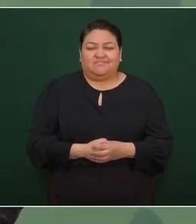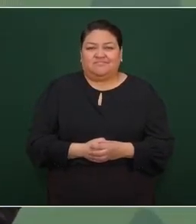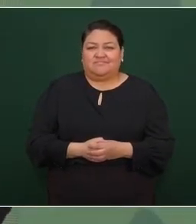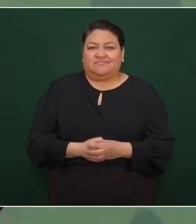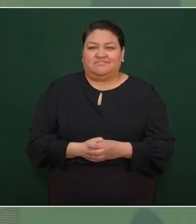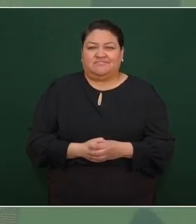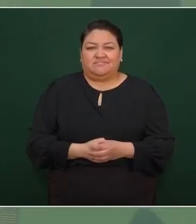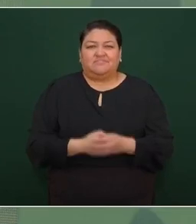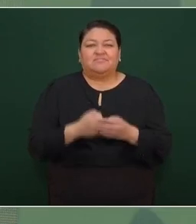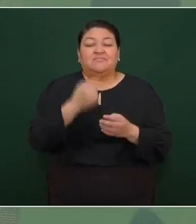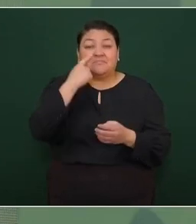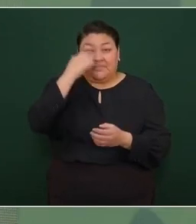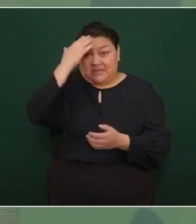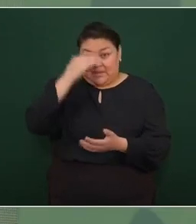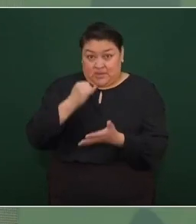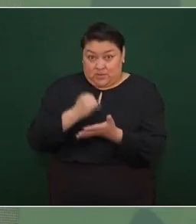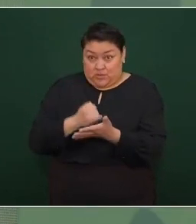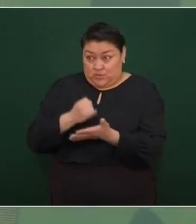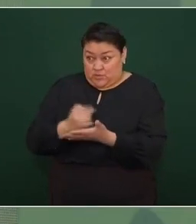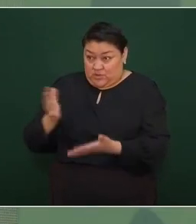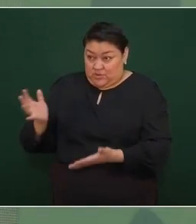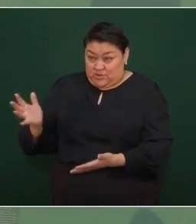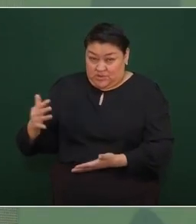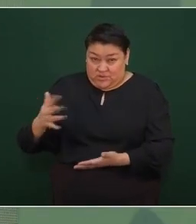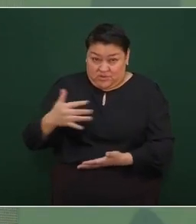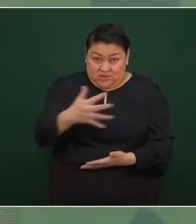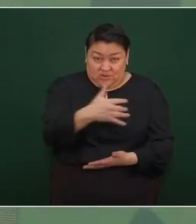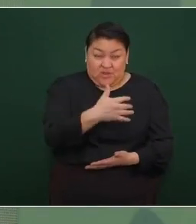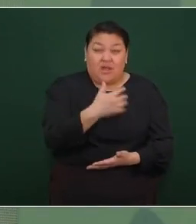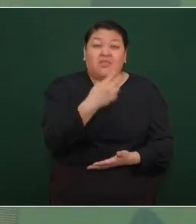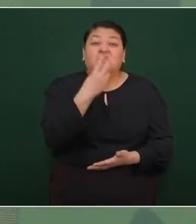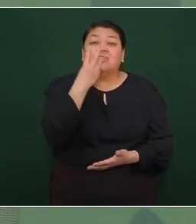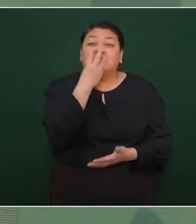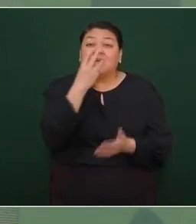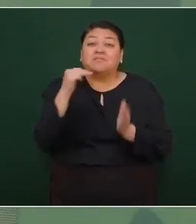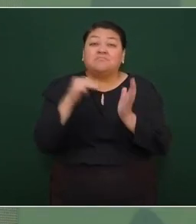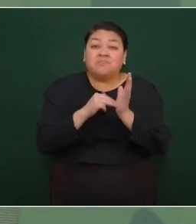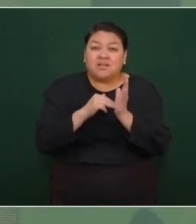tres billones